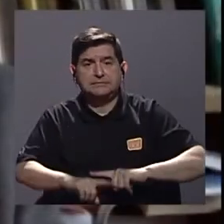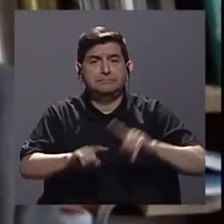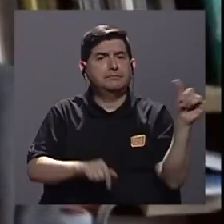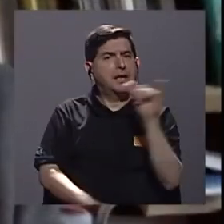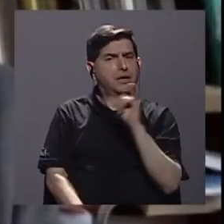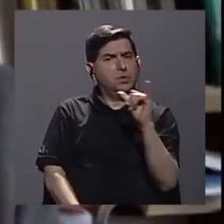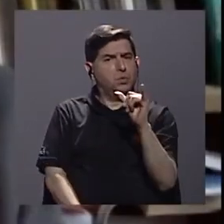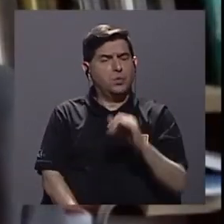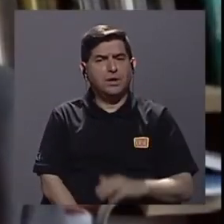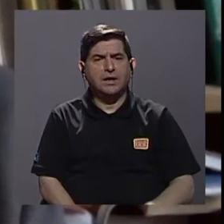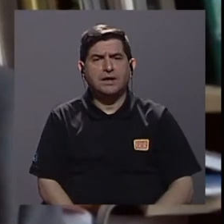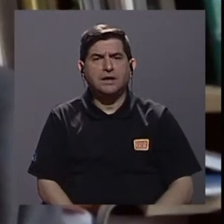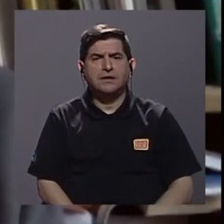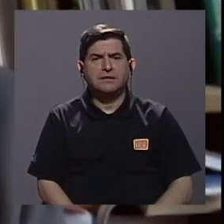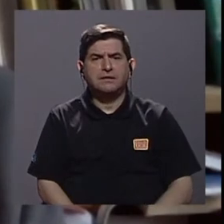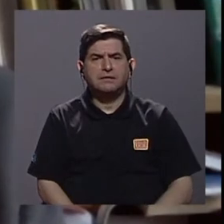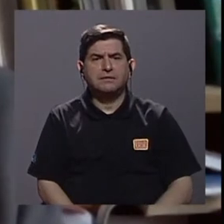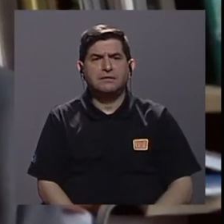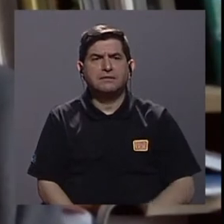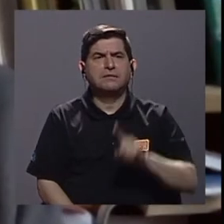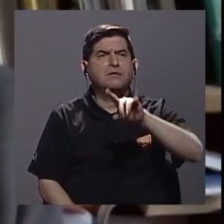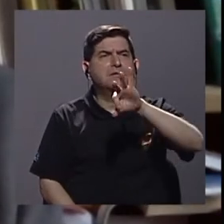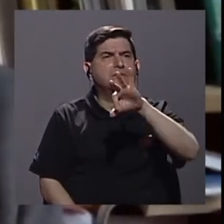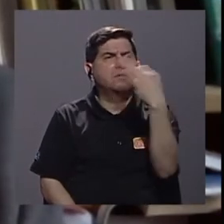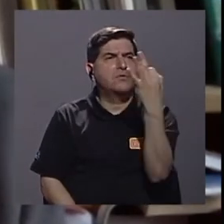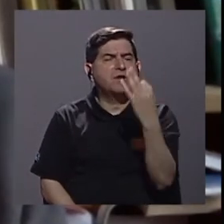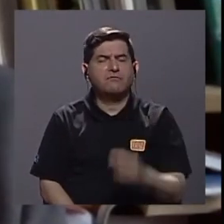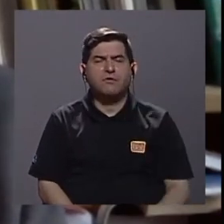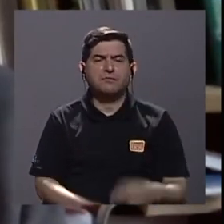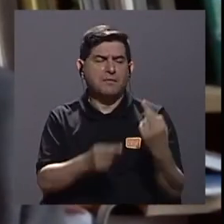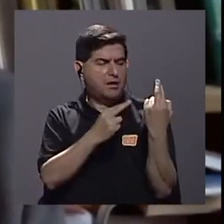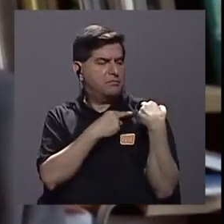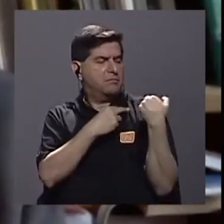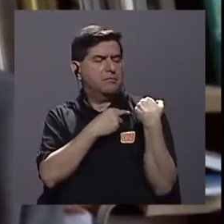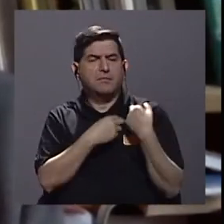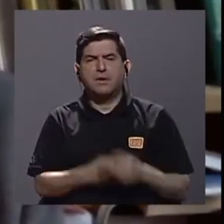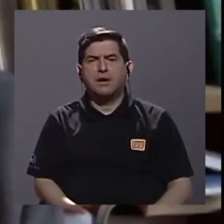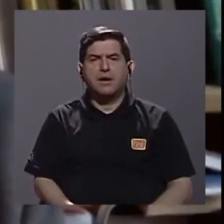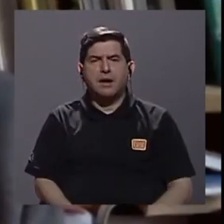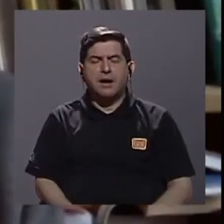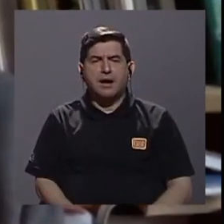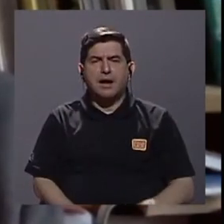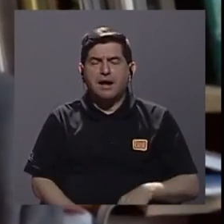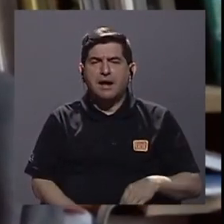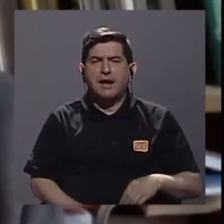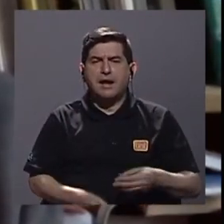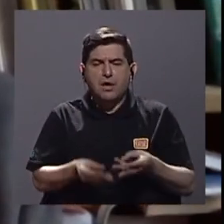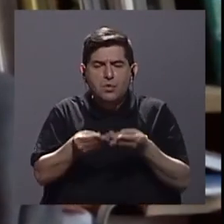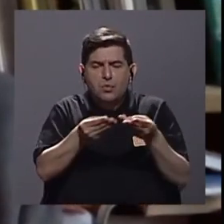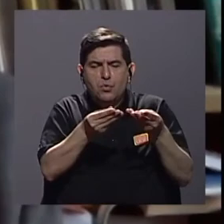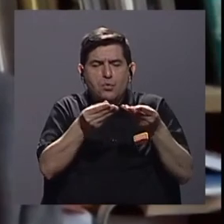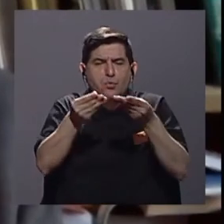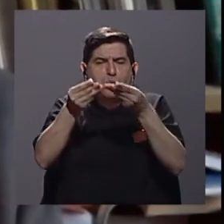también en cierta forma ha sido responsable por la generación de gases de efecto invernadero que se producen en algunas